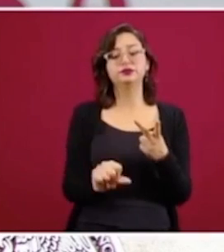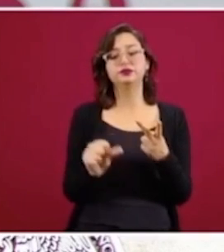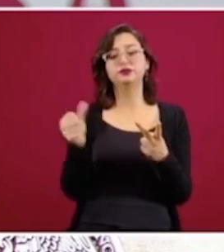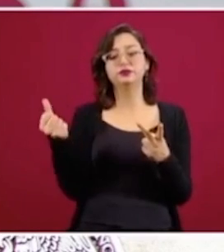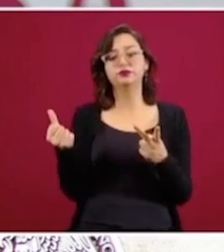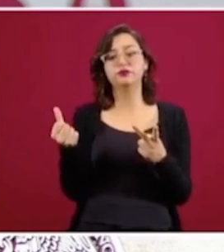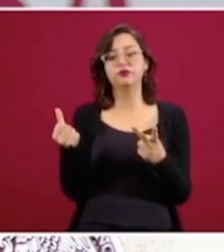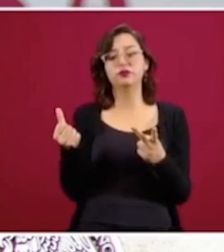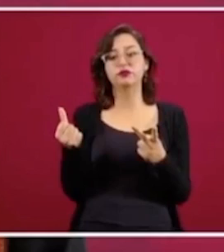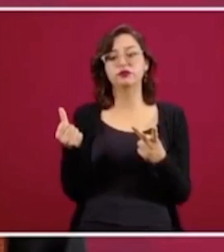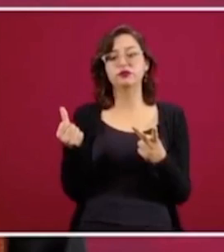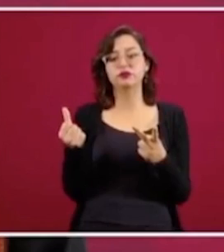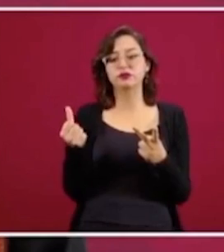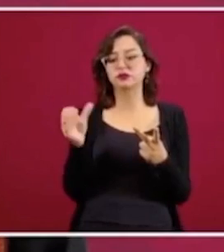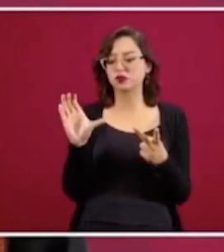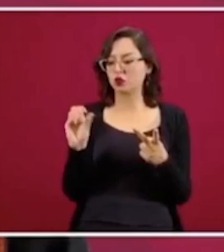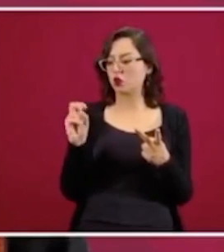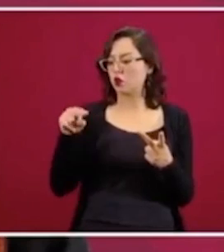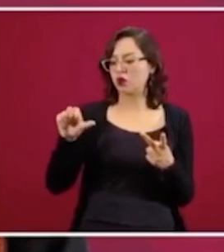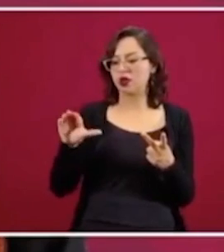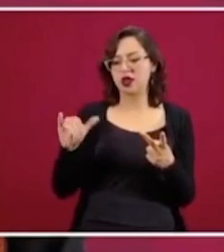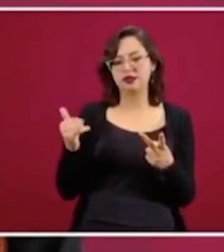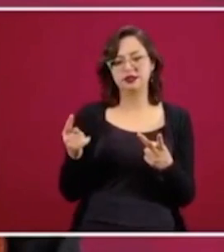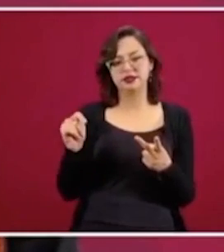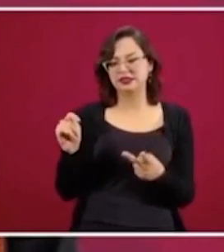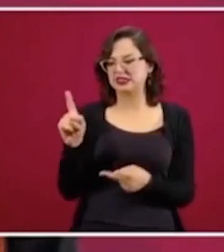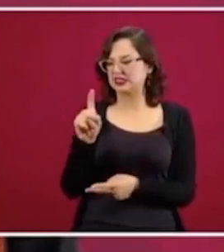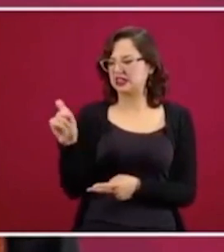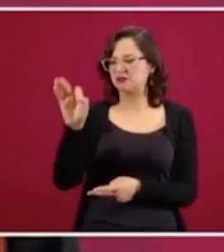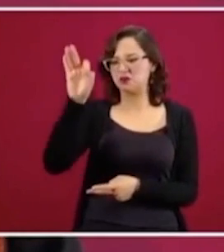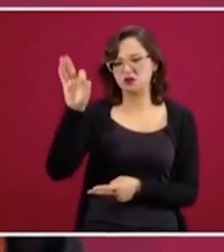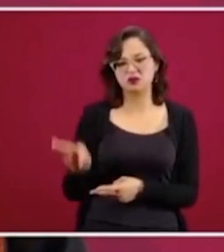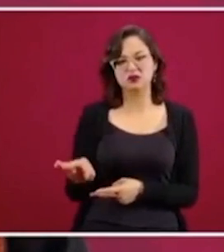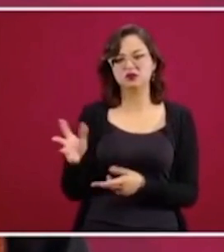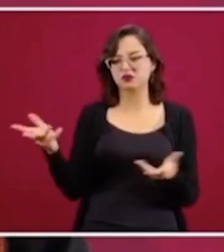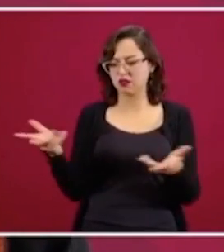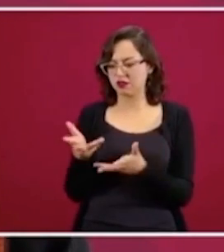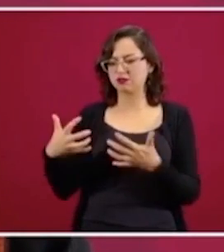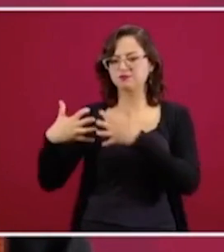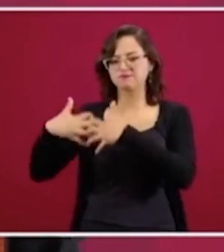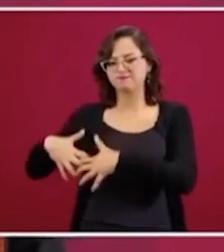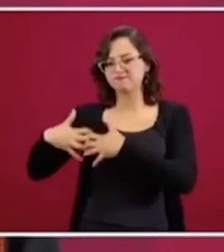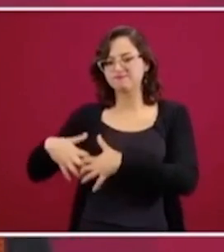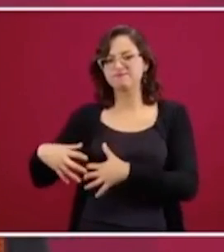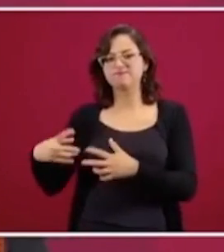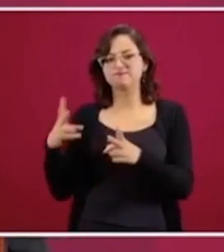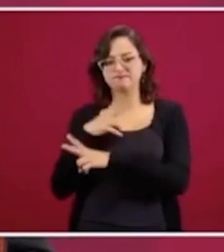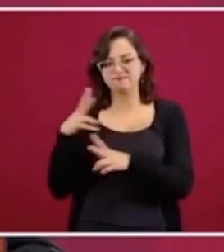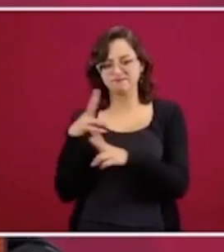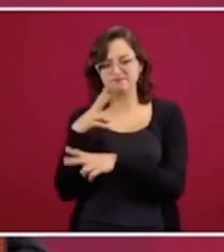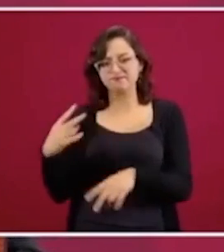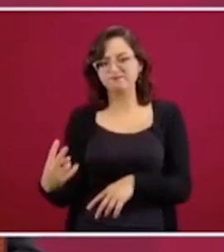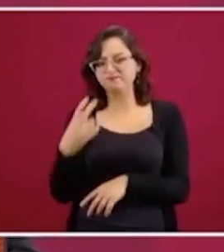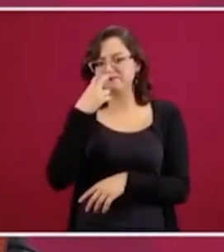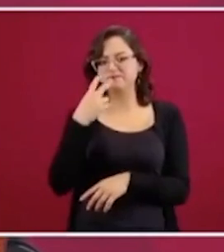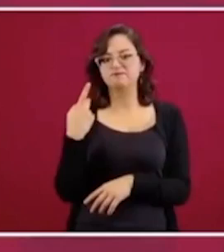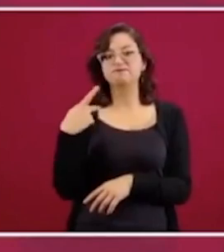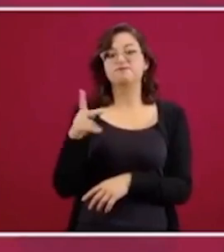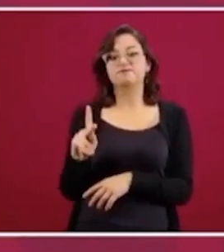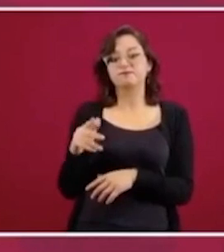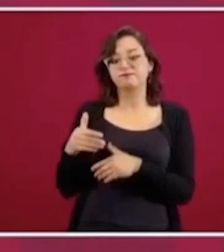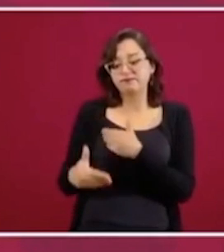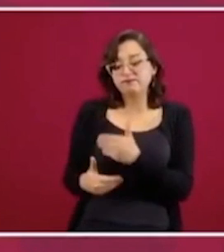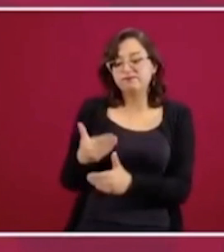100 por ciento Conacyt, otro ventilador. El asunto es que todavía